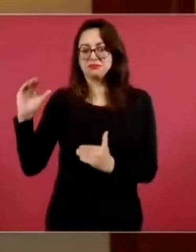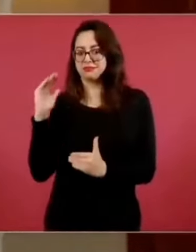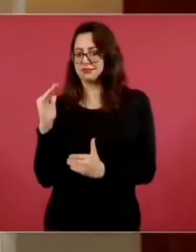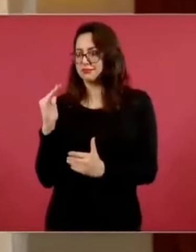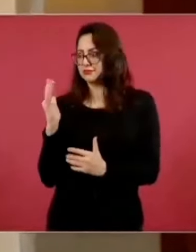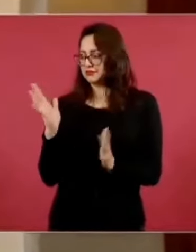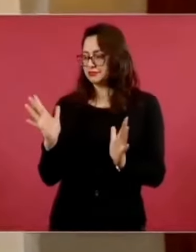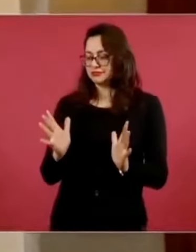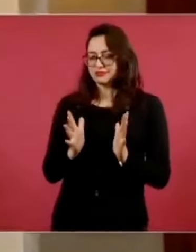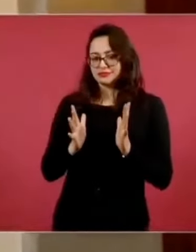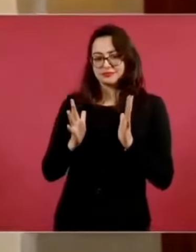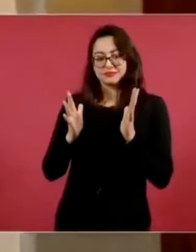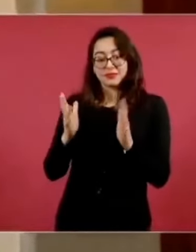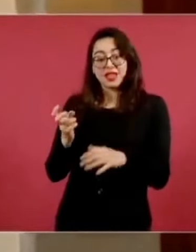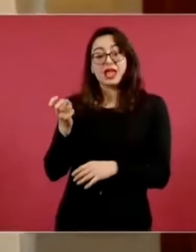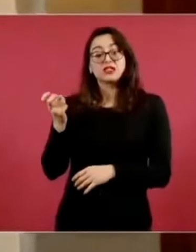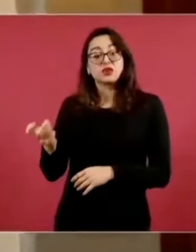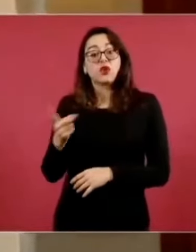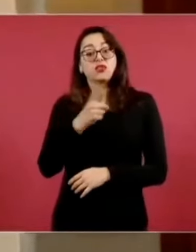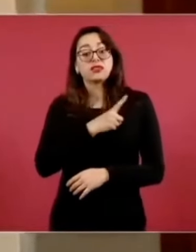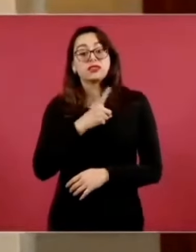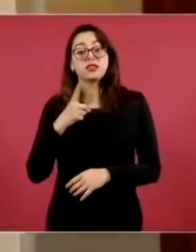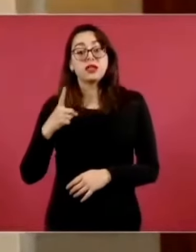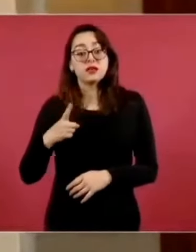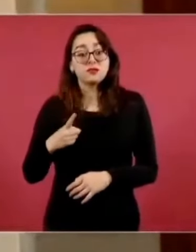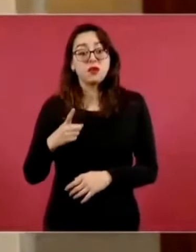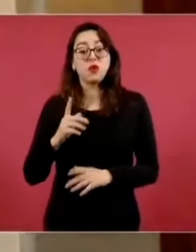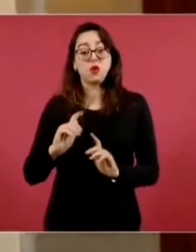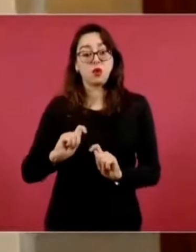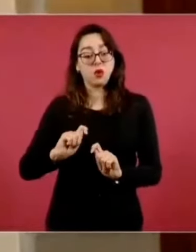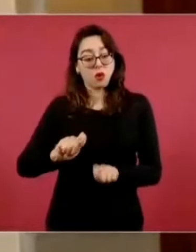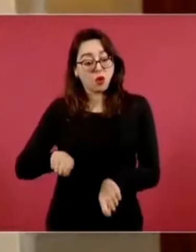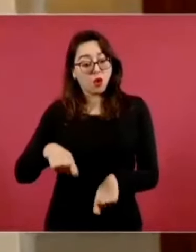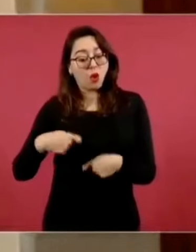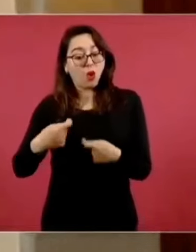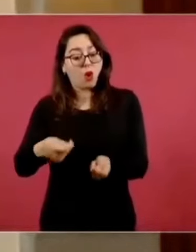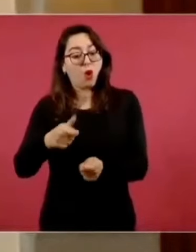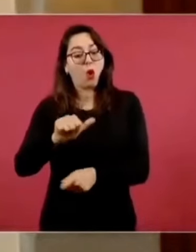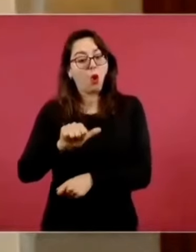turnar el asunto a otro ministro o ministra,